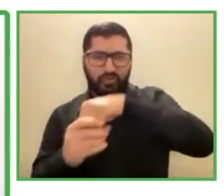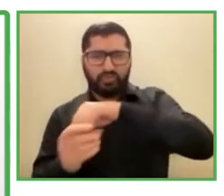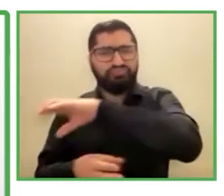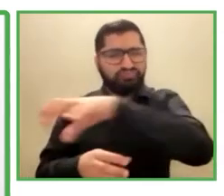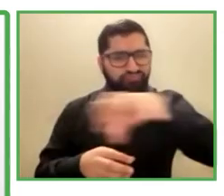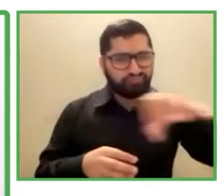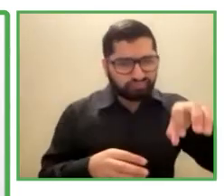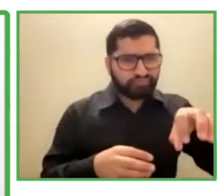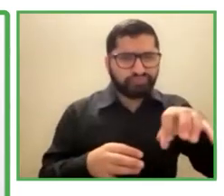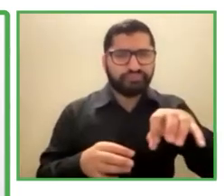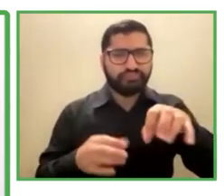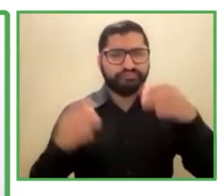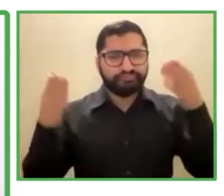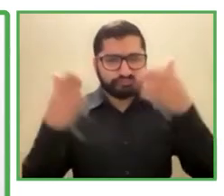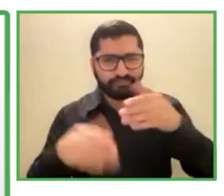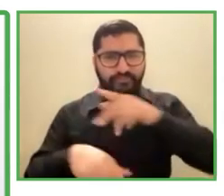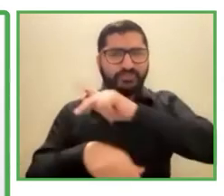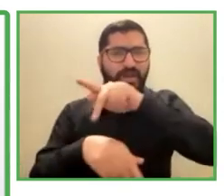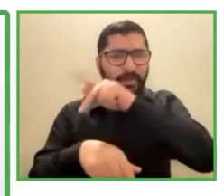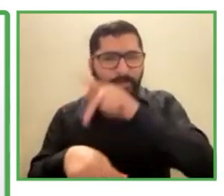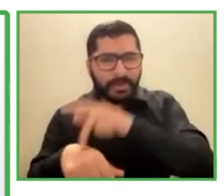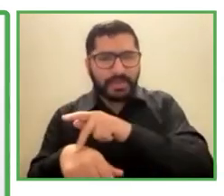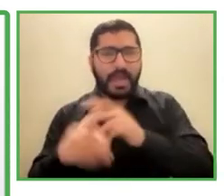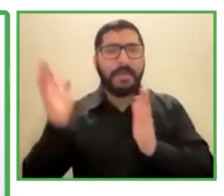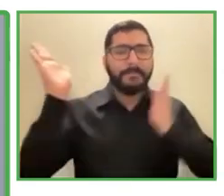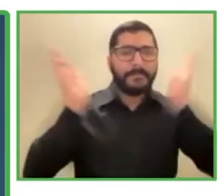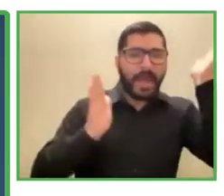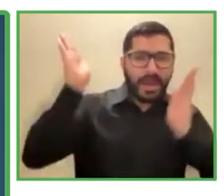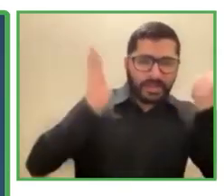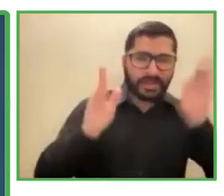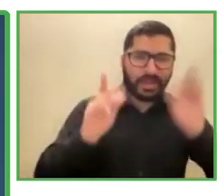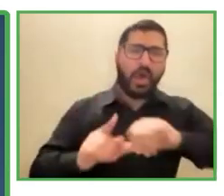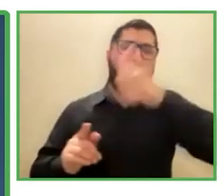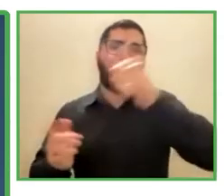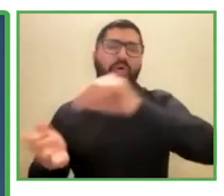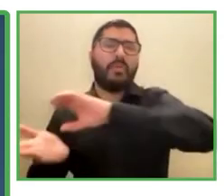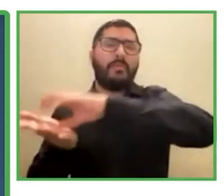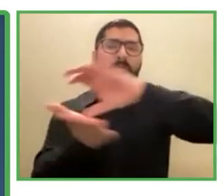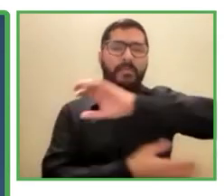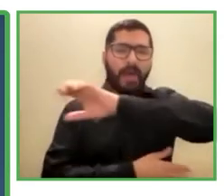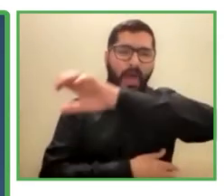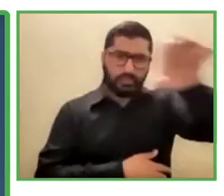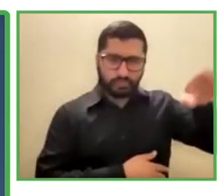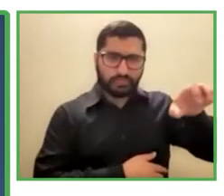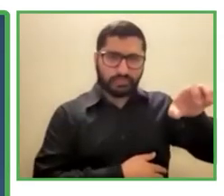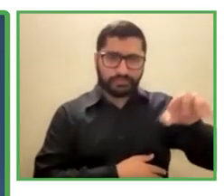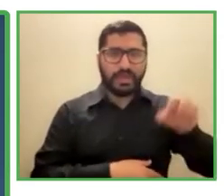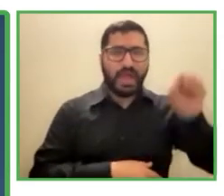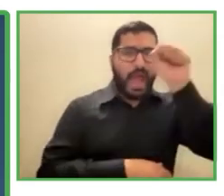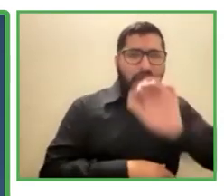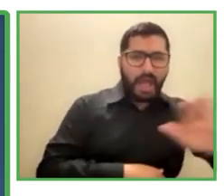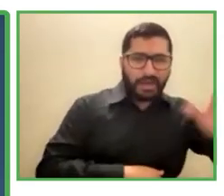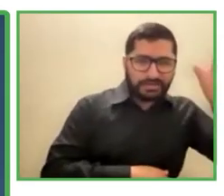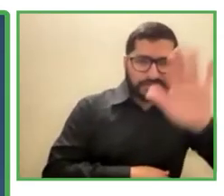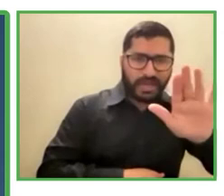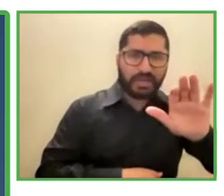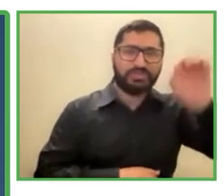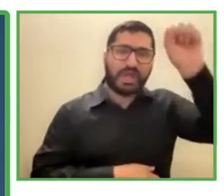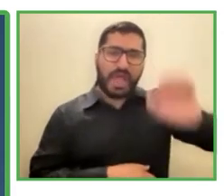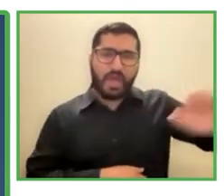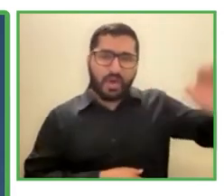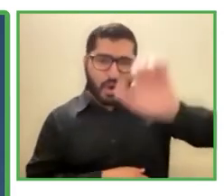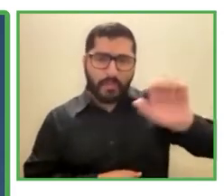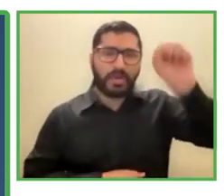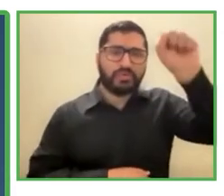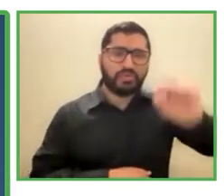y tenemos personas en otros países, también en Asia, en África, en Europa y más allá. Genashtim está registrada en Singapur